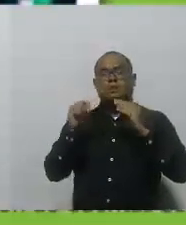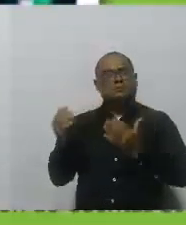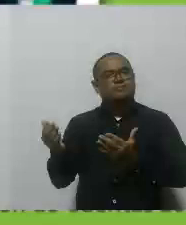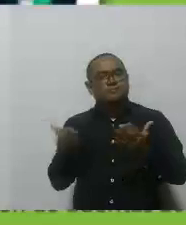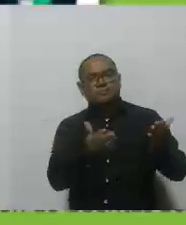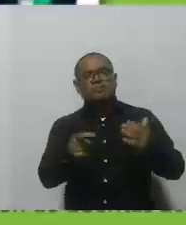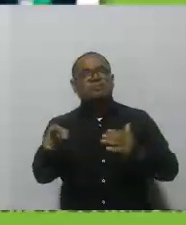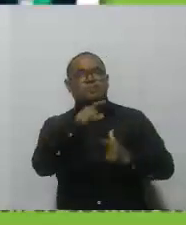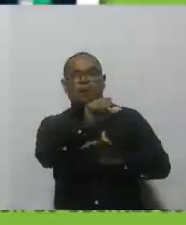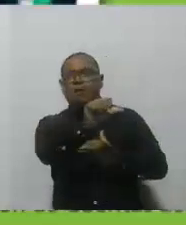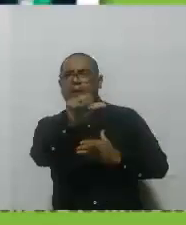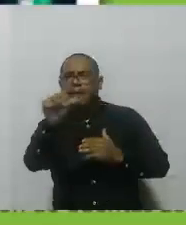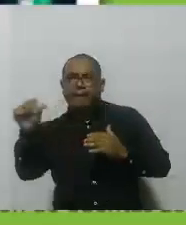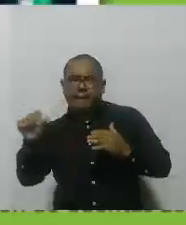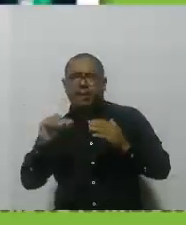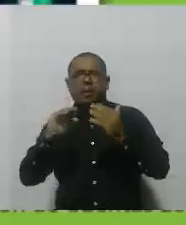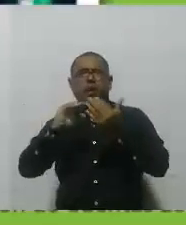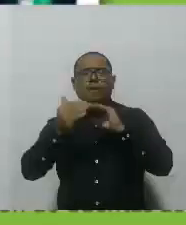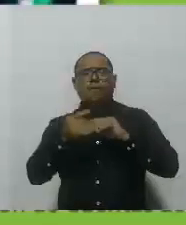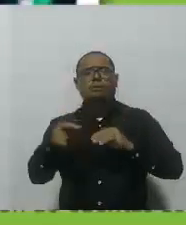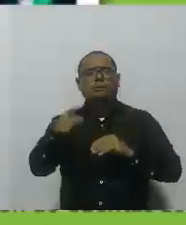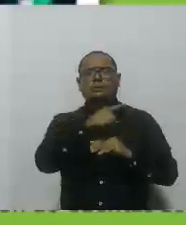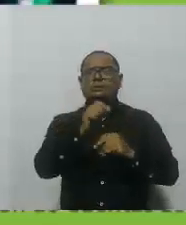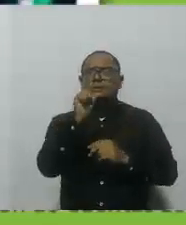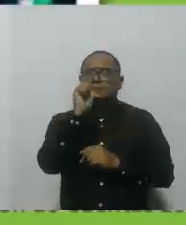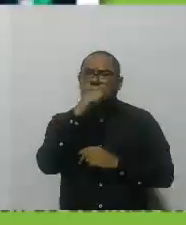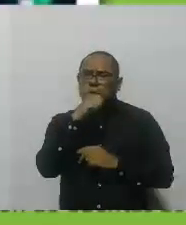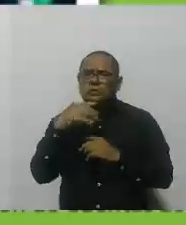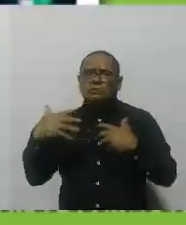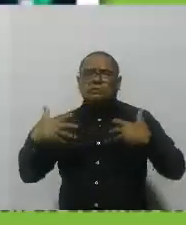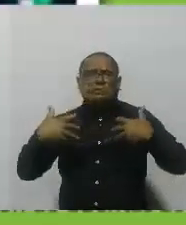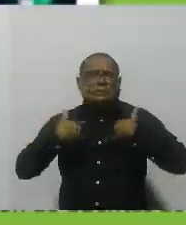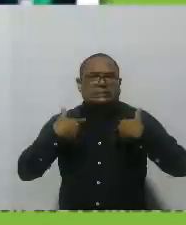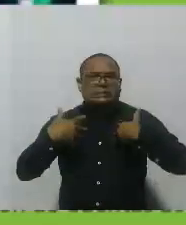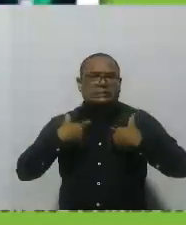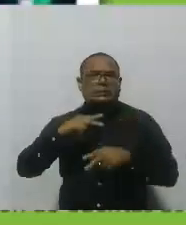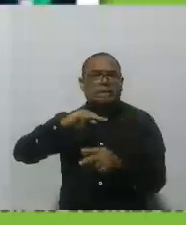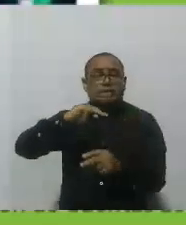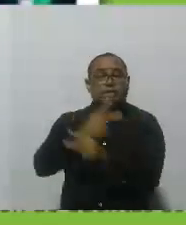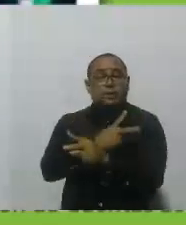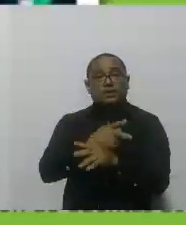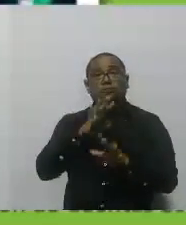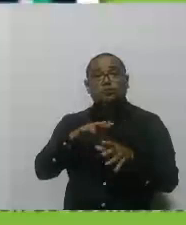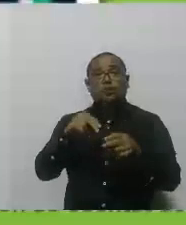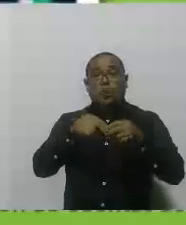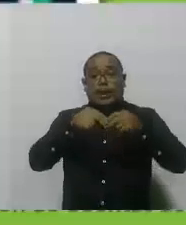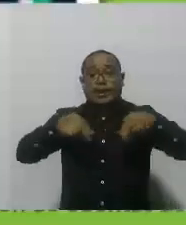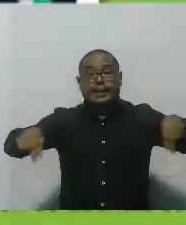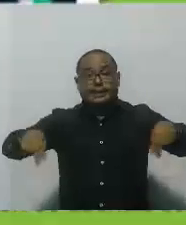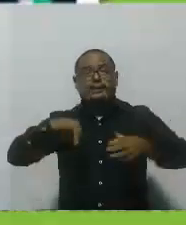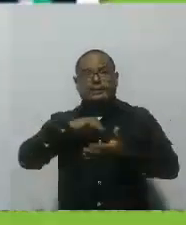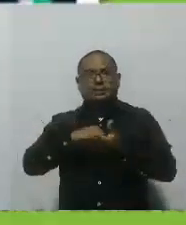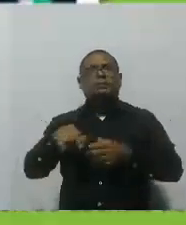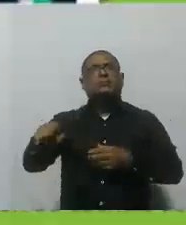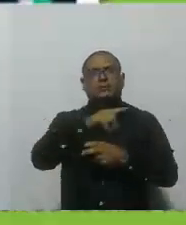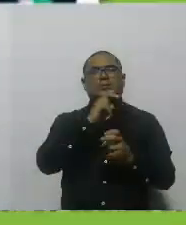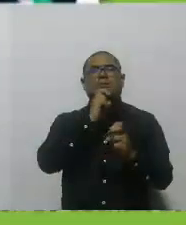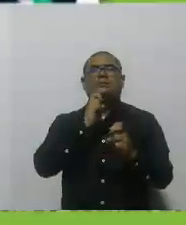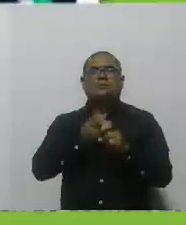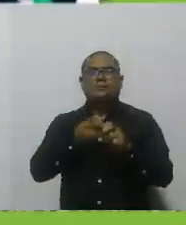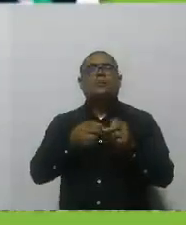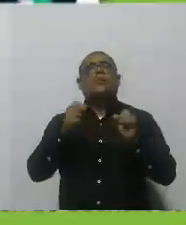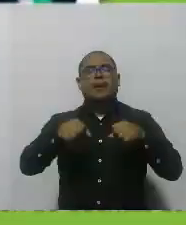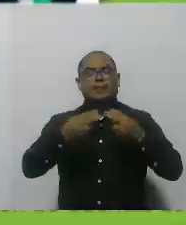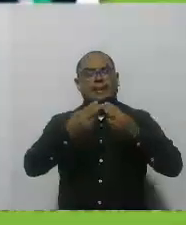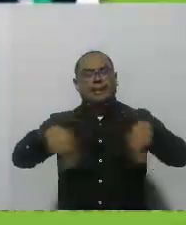comunidades, que sufren algún tipo o han sufrido de violencia basada en género, tienen la oportunidad de acercarse a esta